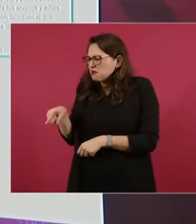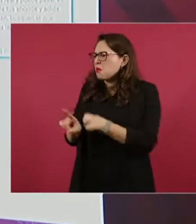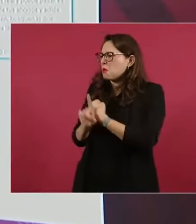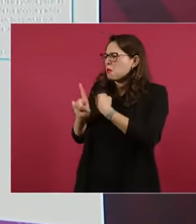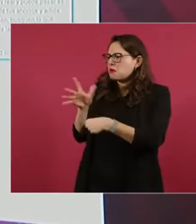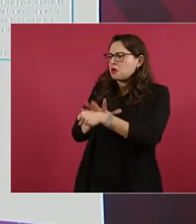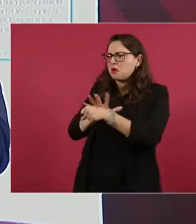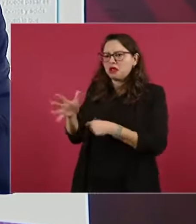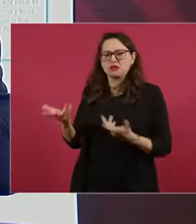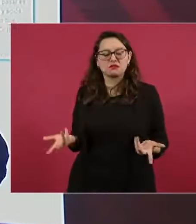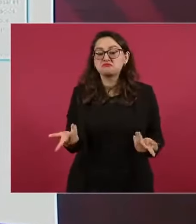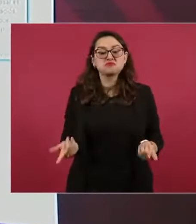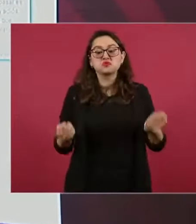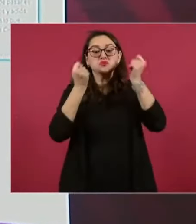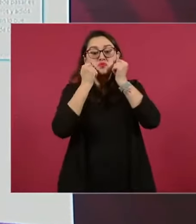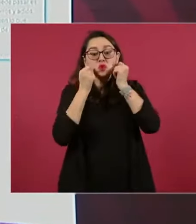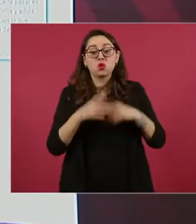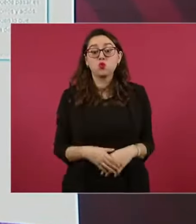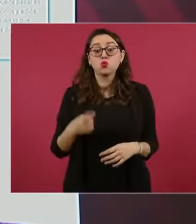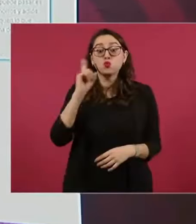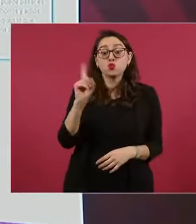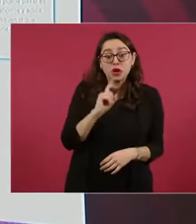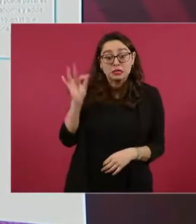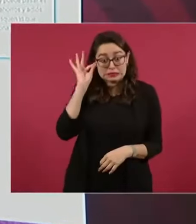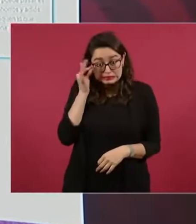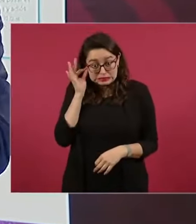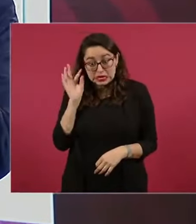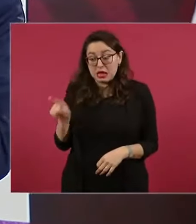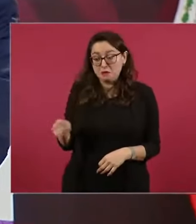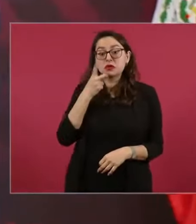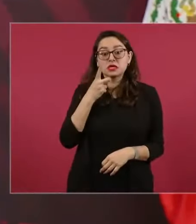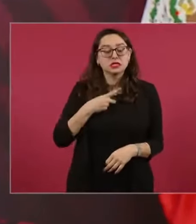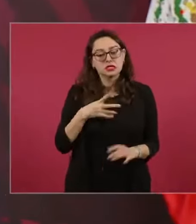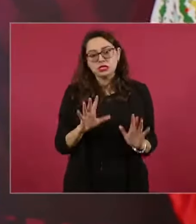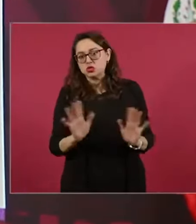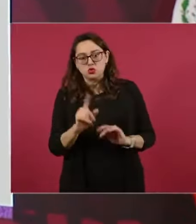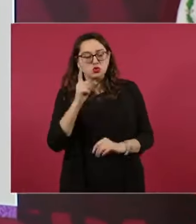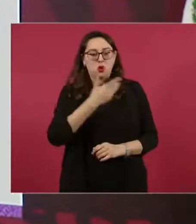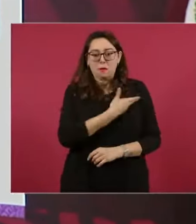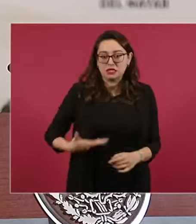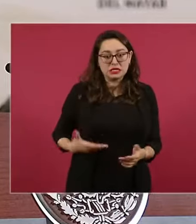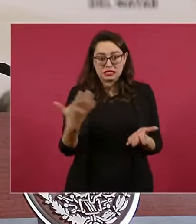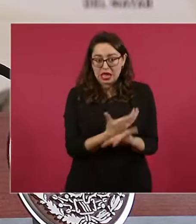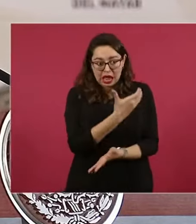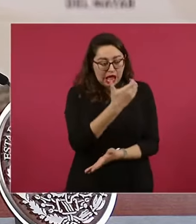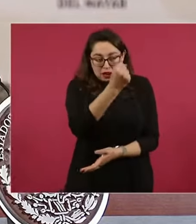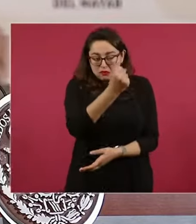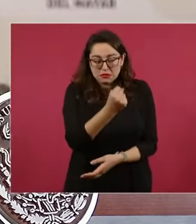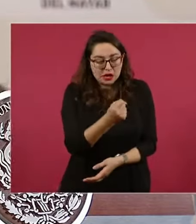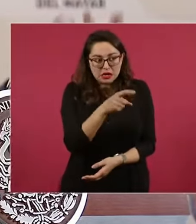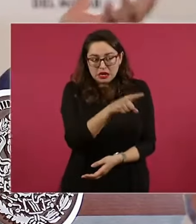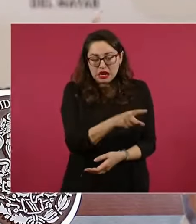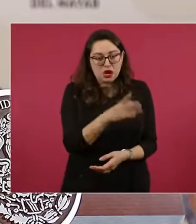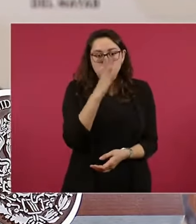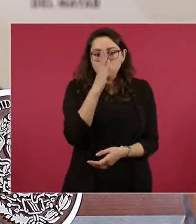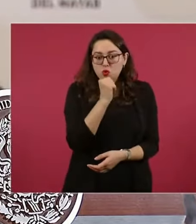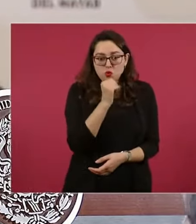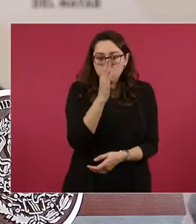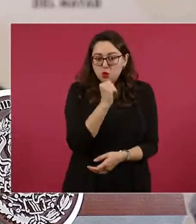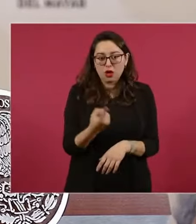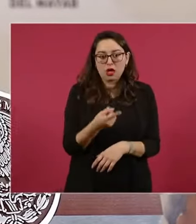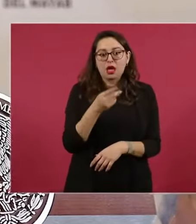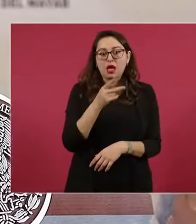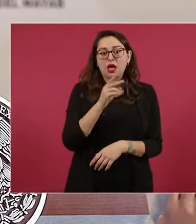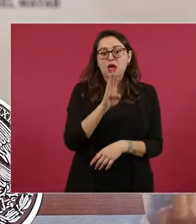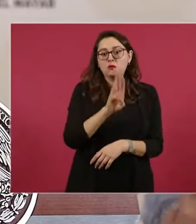trabajadora doméstica dice, no, no, no, va a estar tremendo esto porque se va a caer la bolsa. Pero si tú no tienes inversiones en la